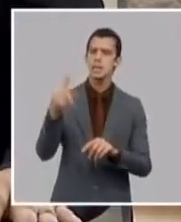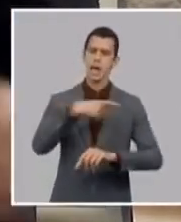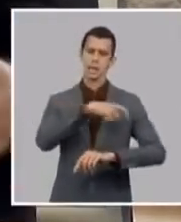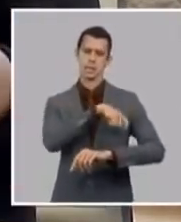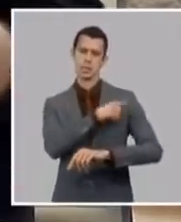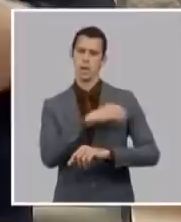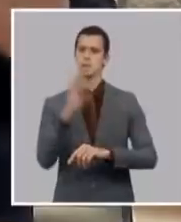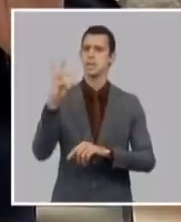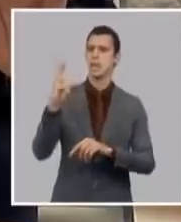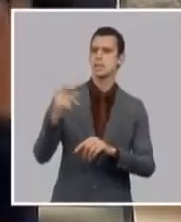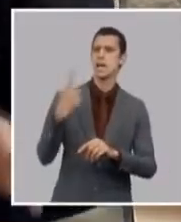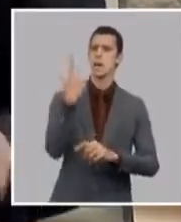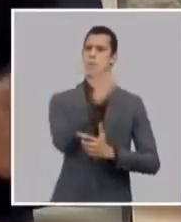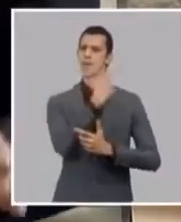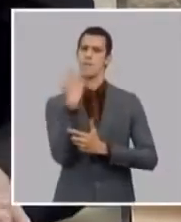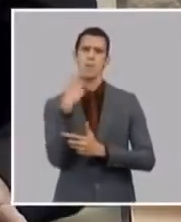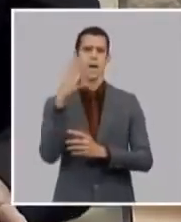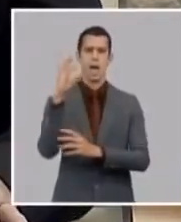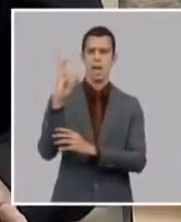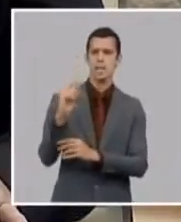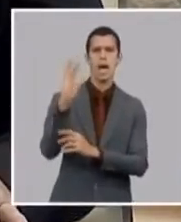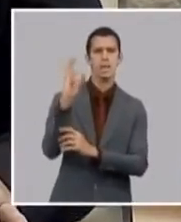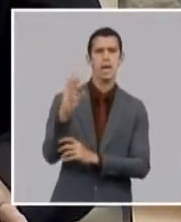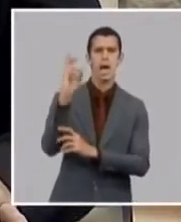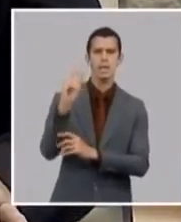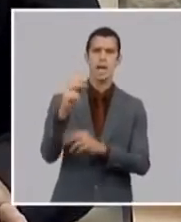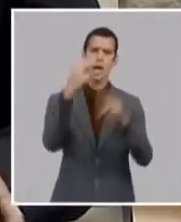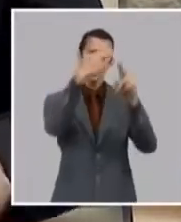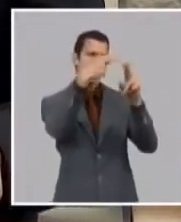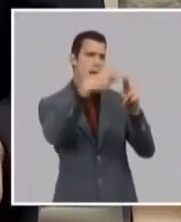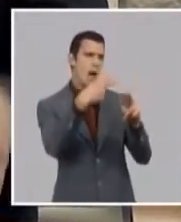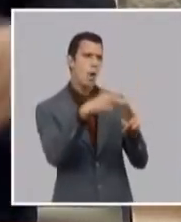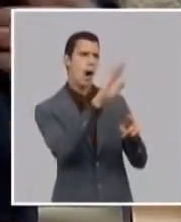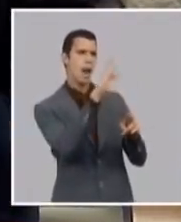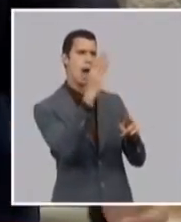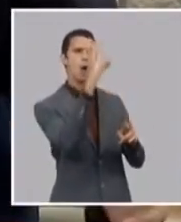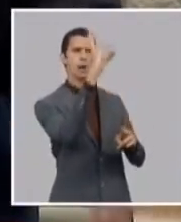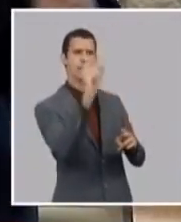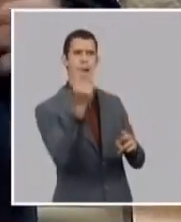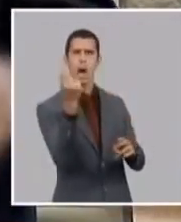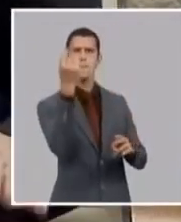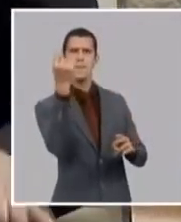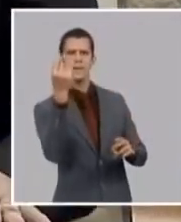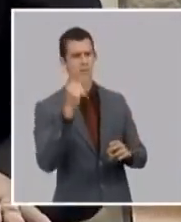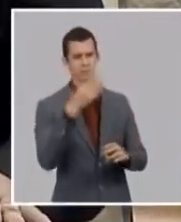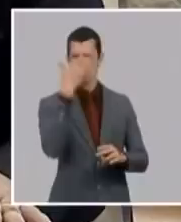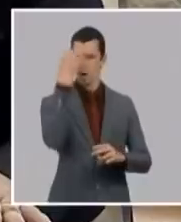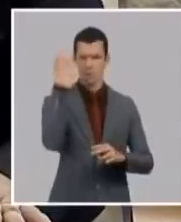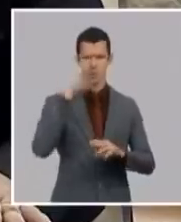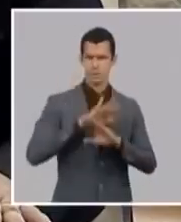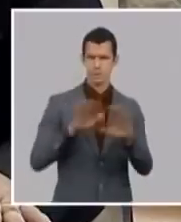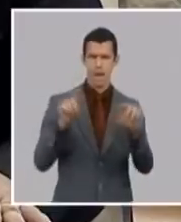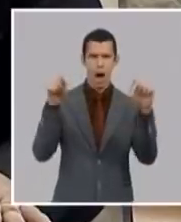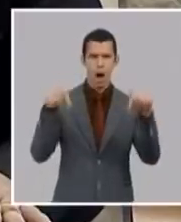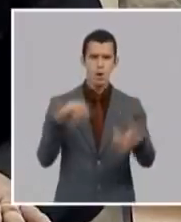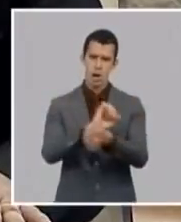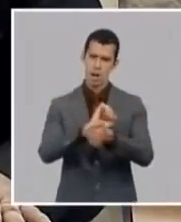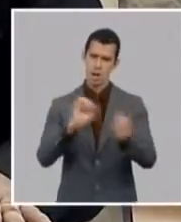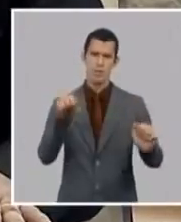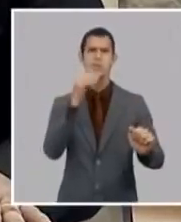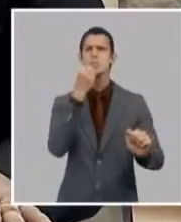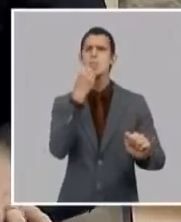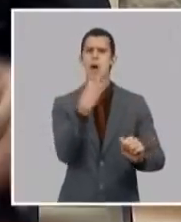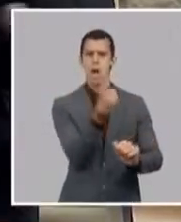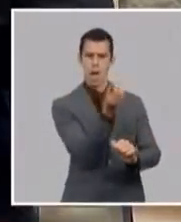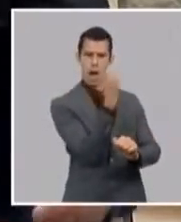si usted puede traer perfume nada más o lo que usted quiera y eso ya se revisó se hicieron los instrumentos jurídicos y no habría problema